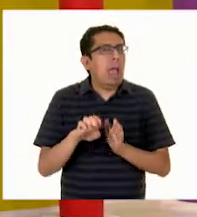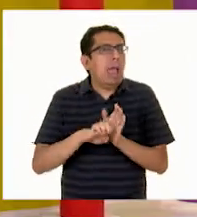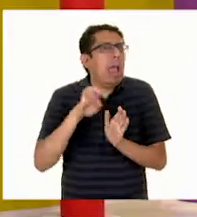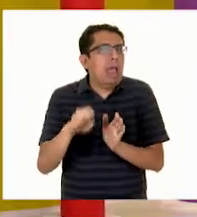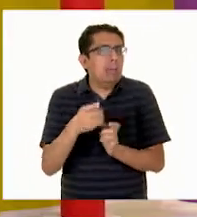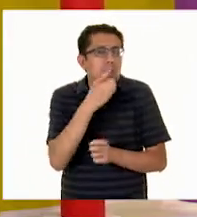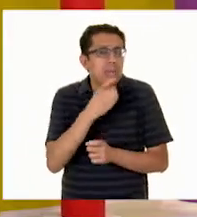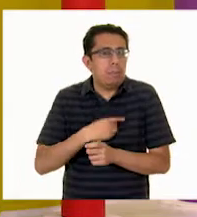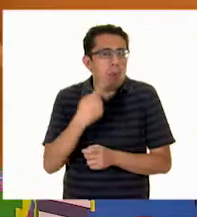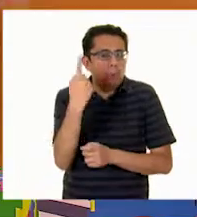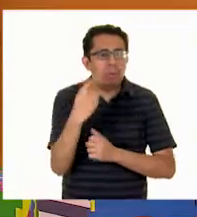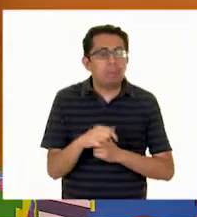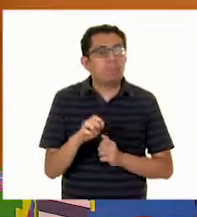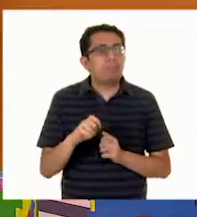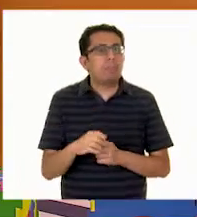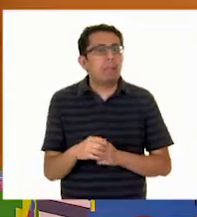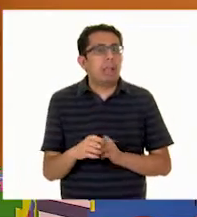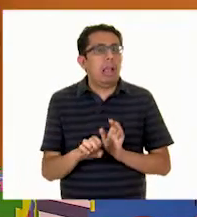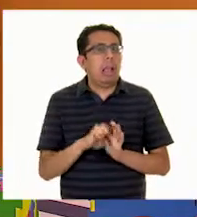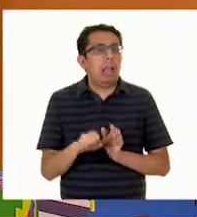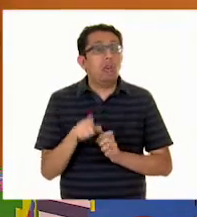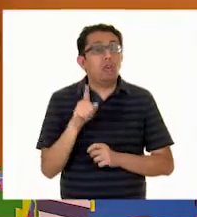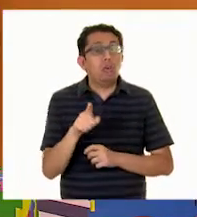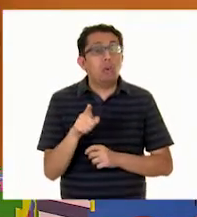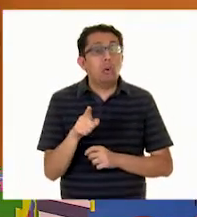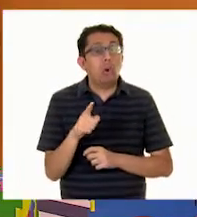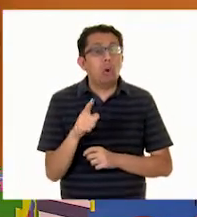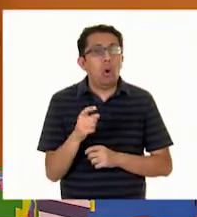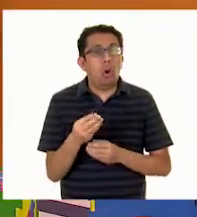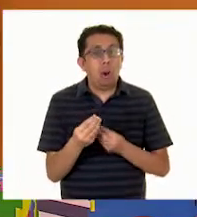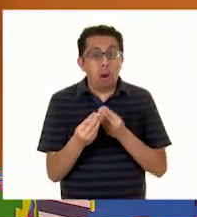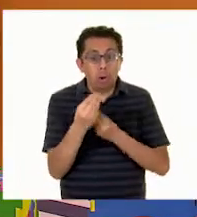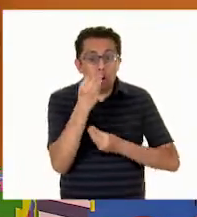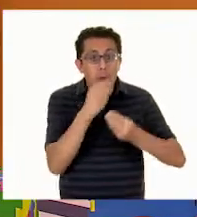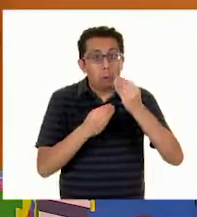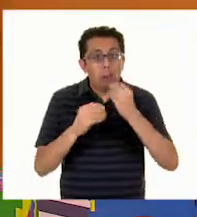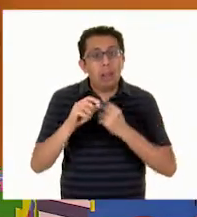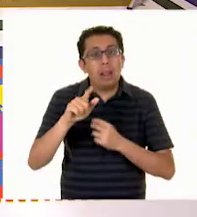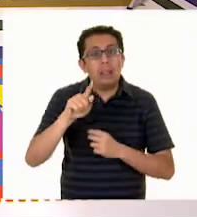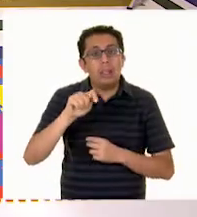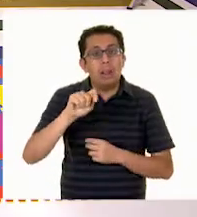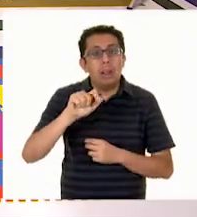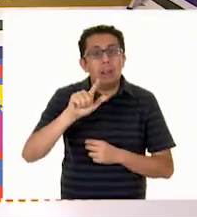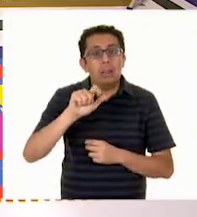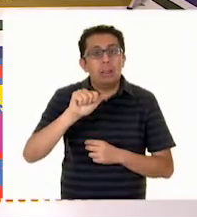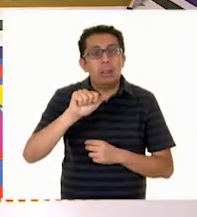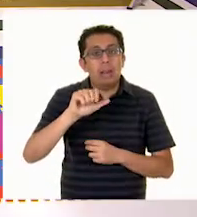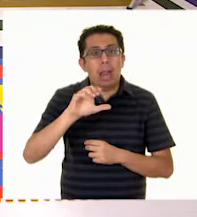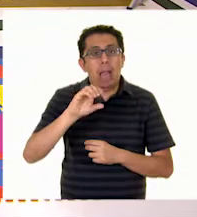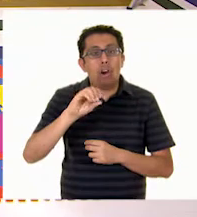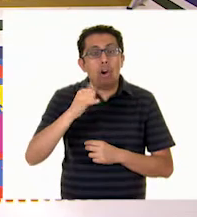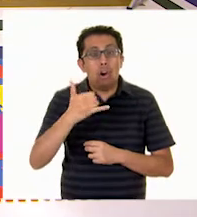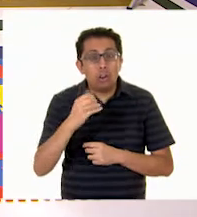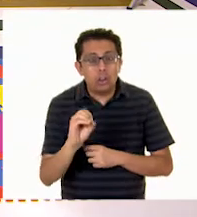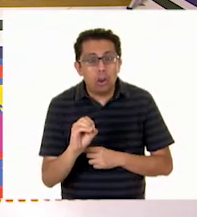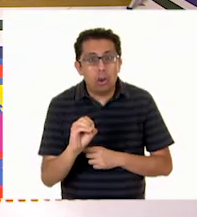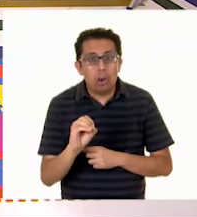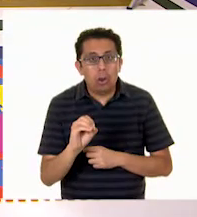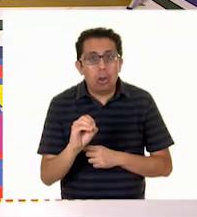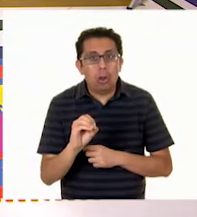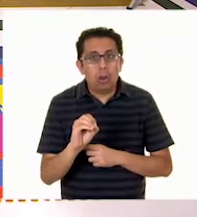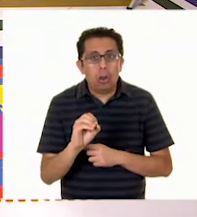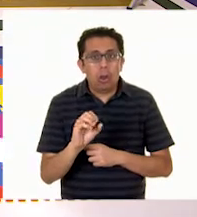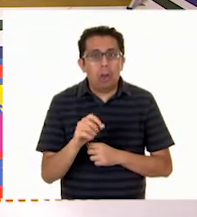un ejemplo. Mira, imagínate que tú estás comiendo un rico tlacoyo. ¡Claro! Un tlacoyo o...